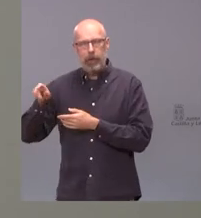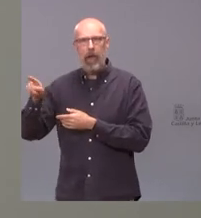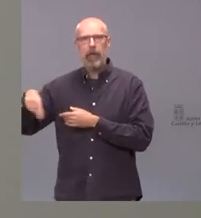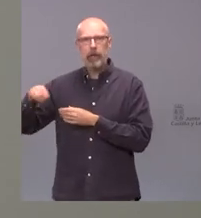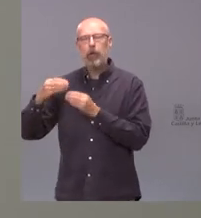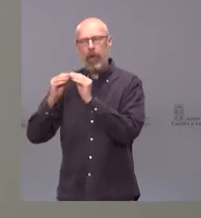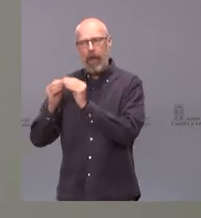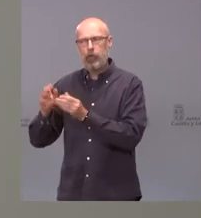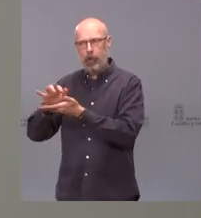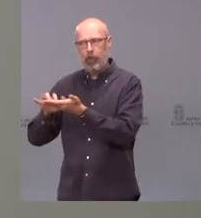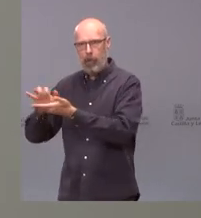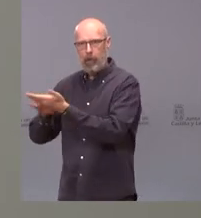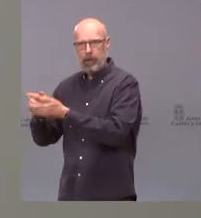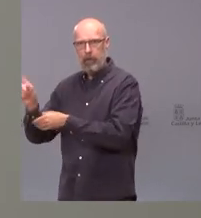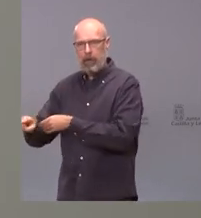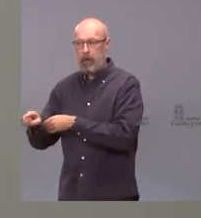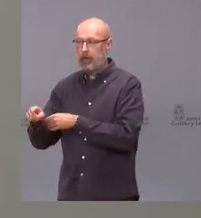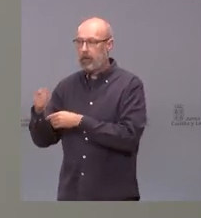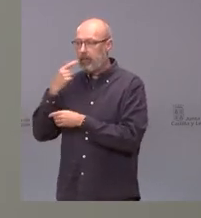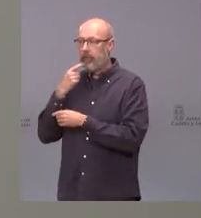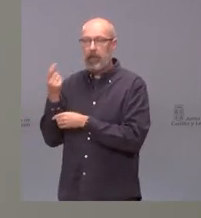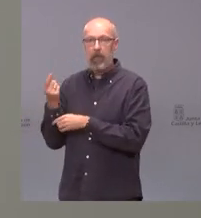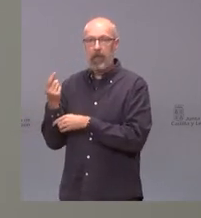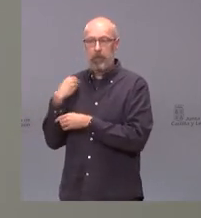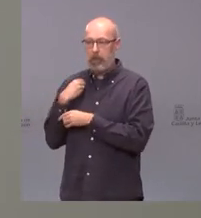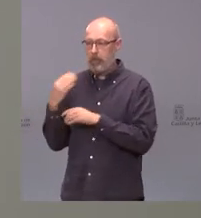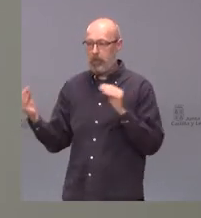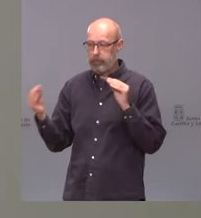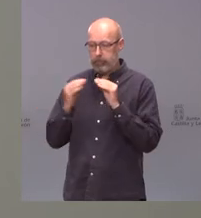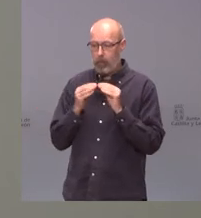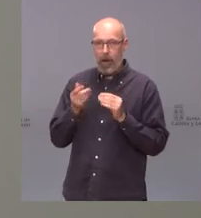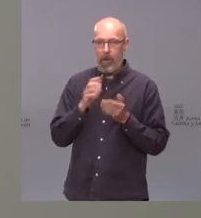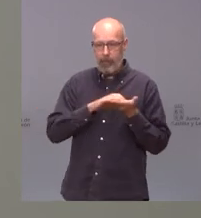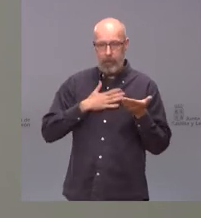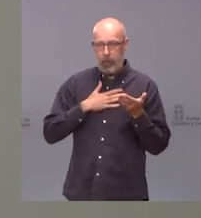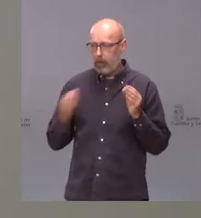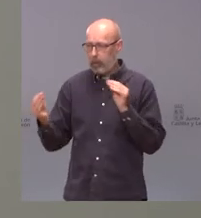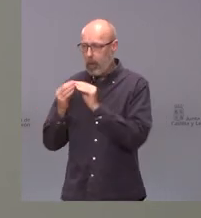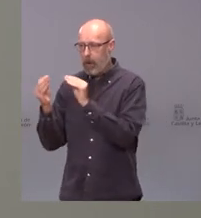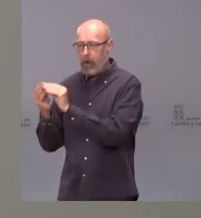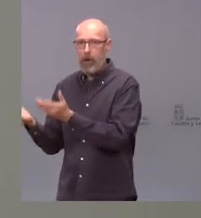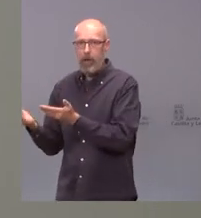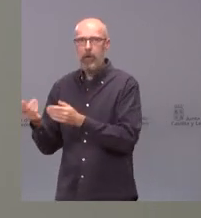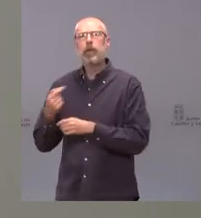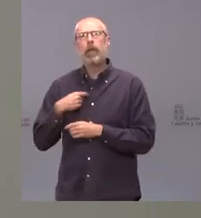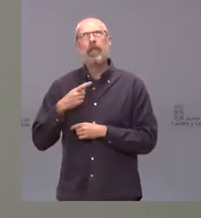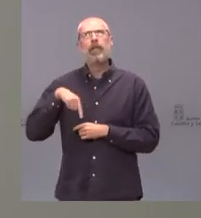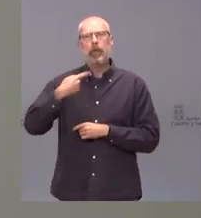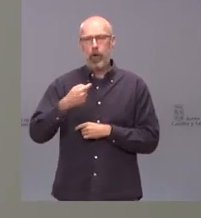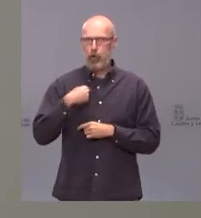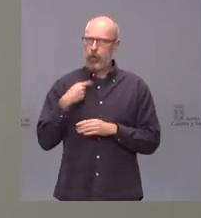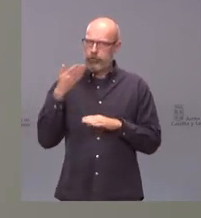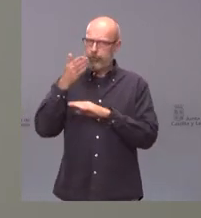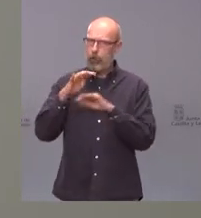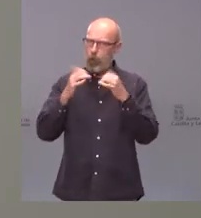han elaborado informes que han ido ratificando lo que nosotros decíamos. Yo volví a comparecer en las Cortes